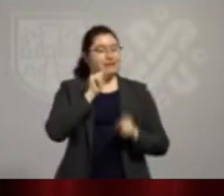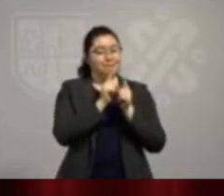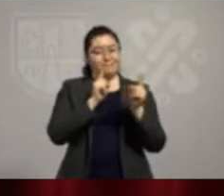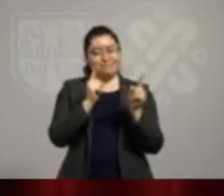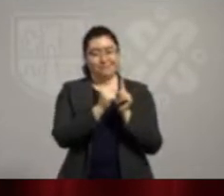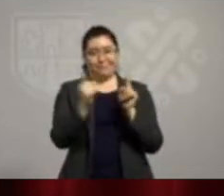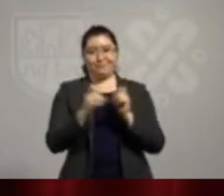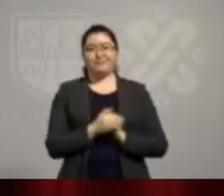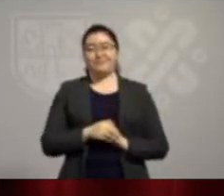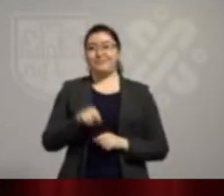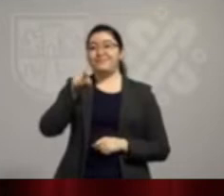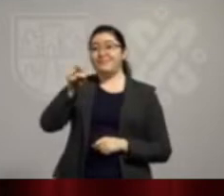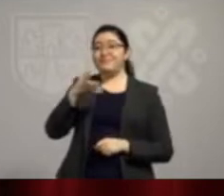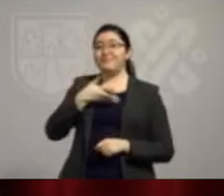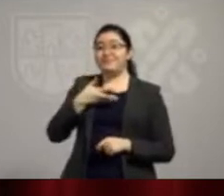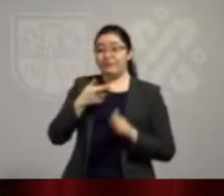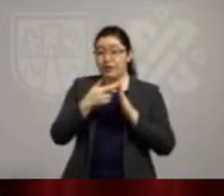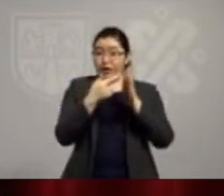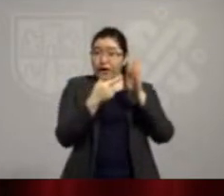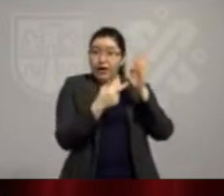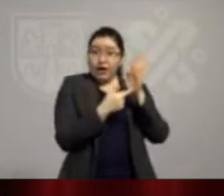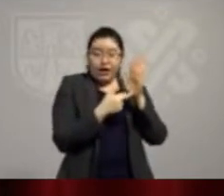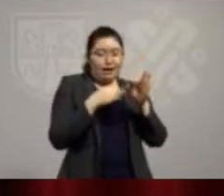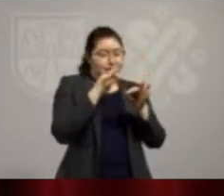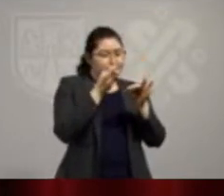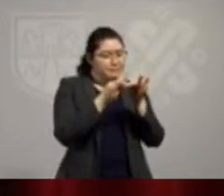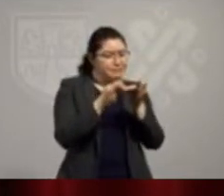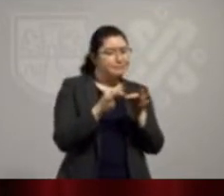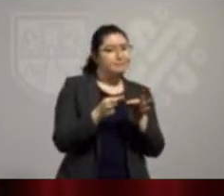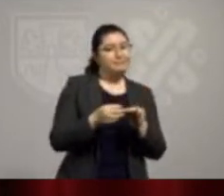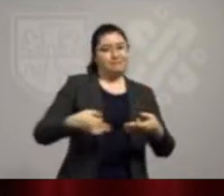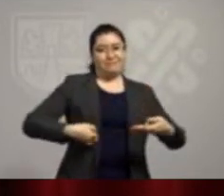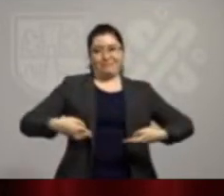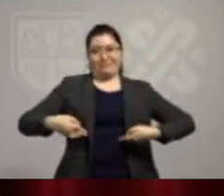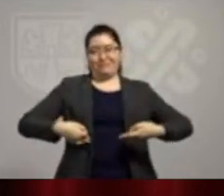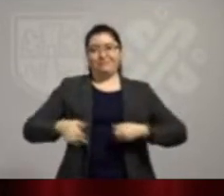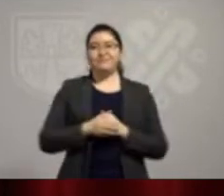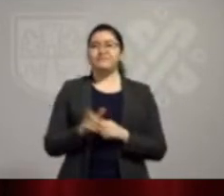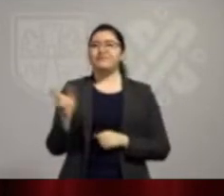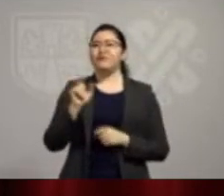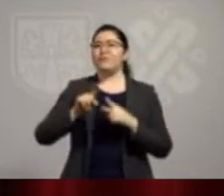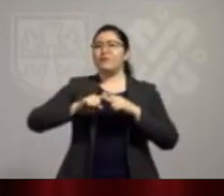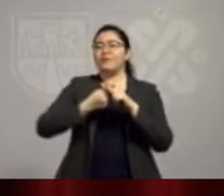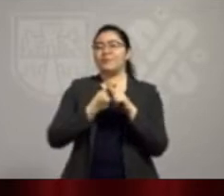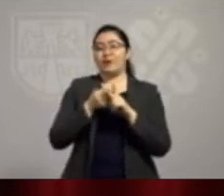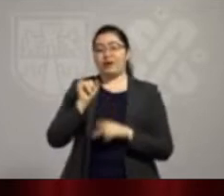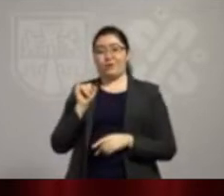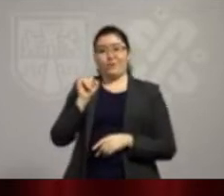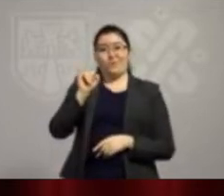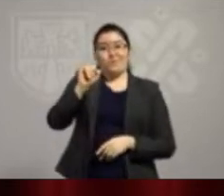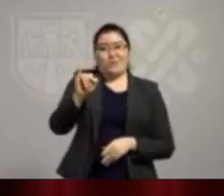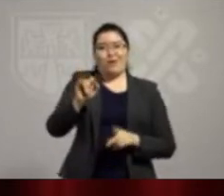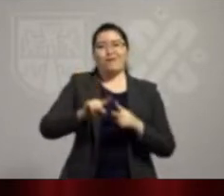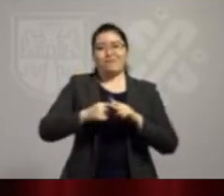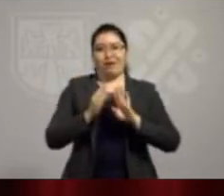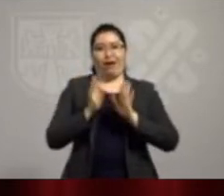Aquí vienen todas las medidas que deberán seguir los teatros de la ciudad. Esta actividad se abrirá a partir del jueves de la próxima semana,